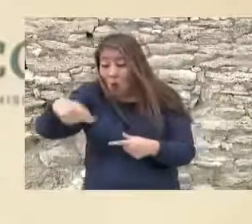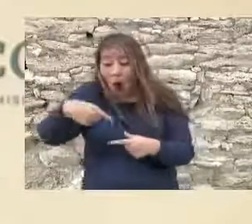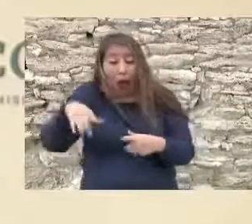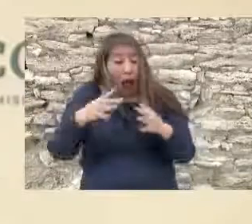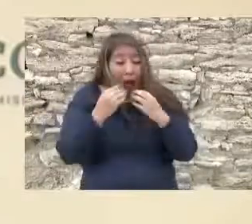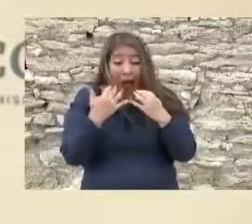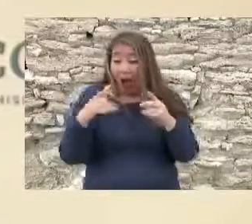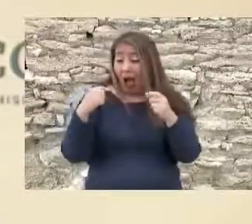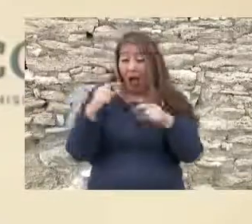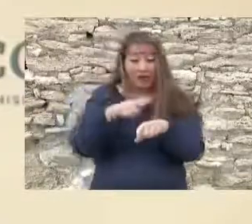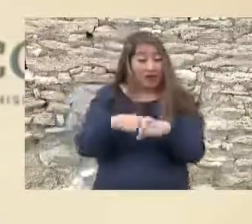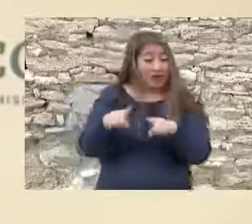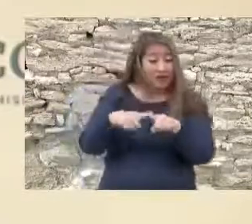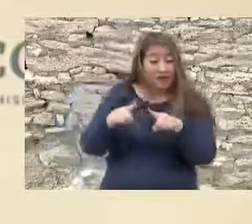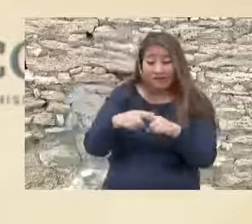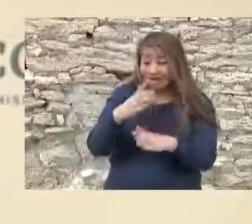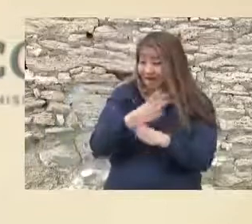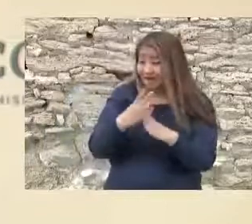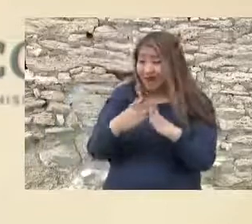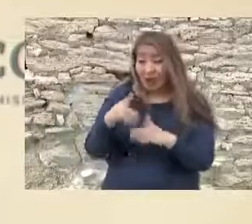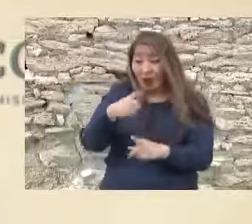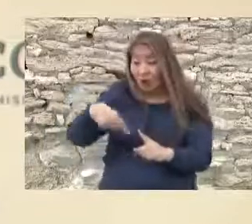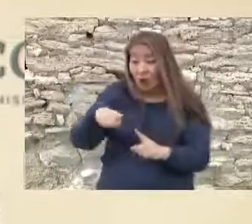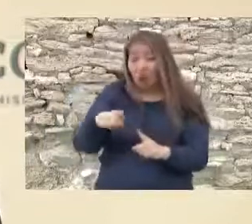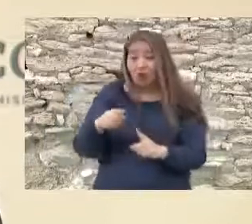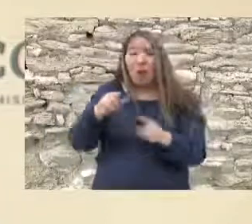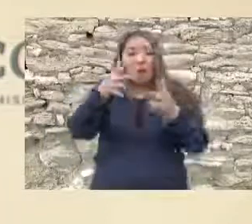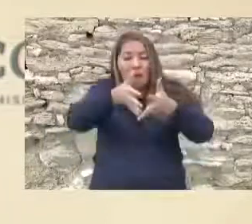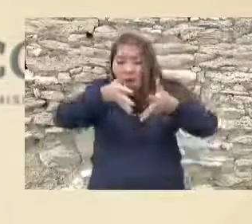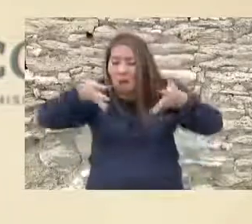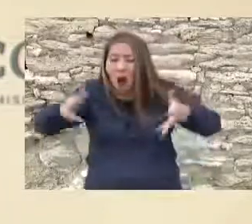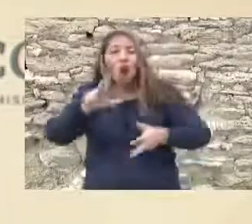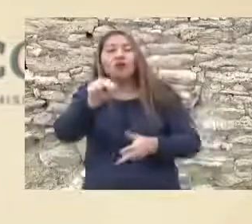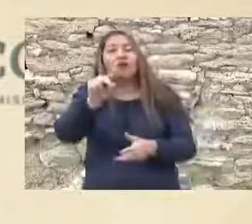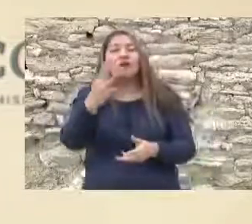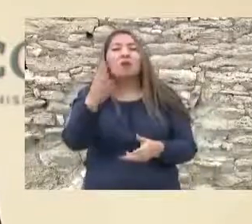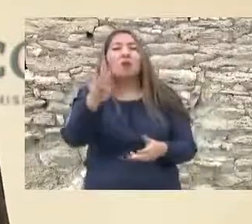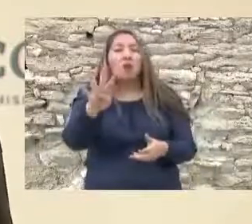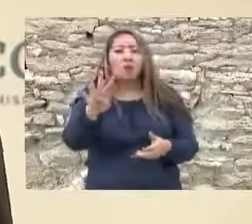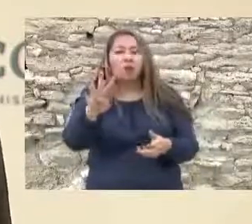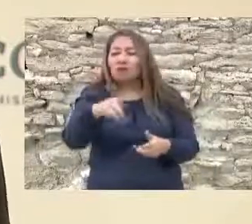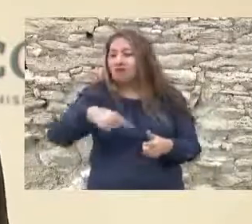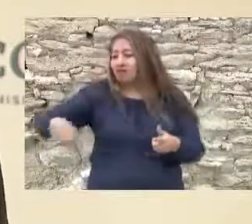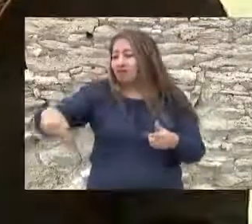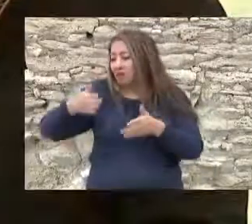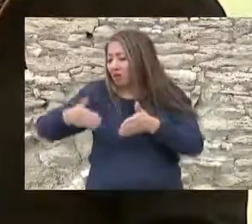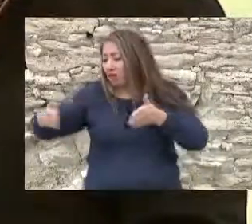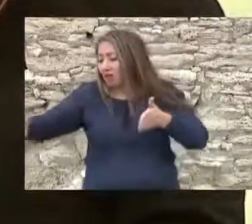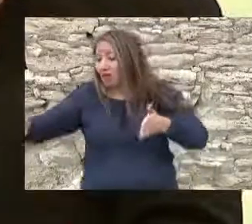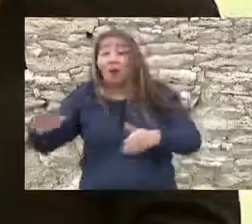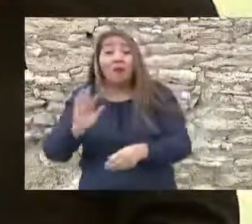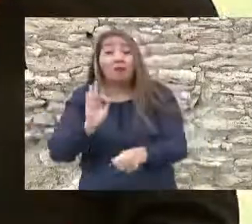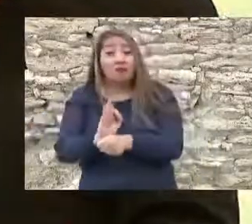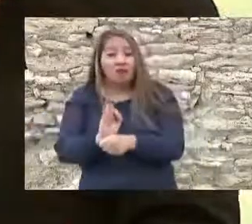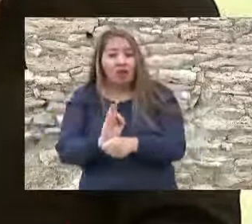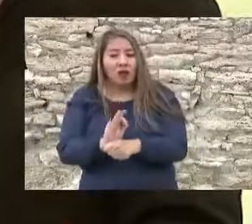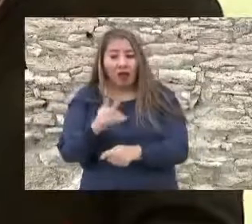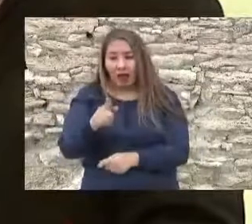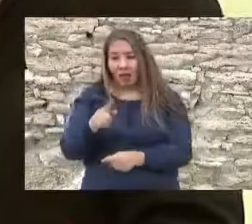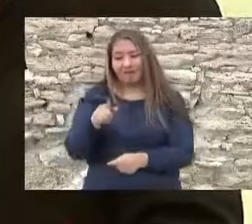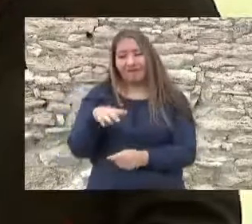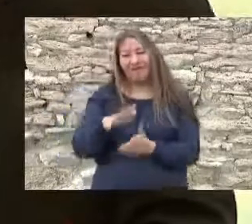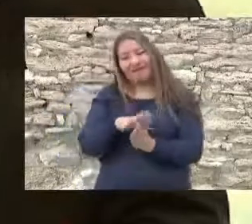,347 hectáreas. El pueblo es muy bello y posee peculiaridades que lo